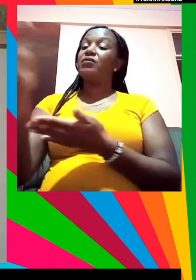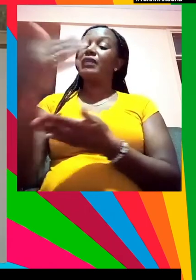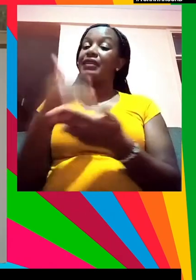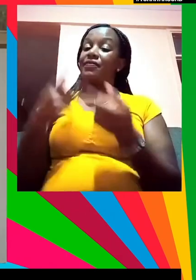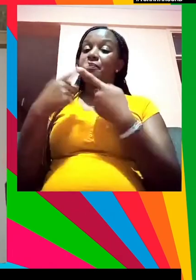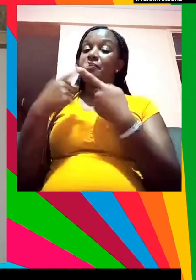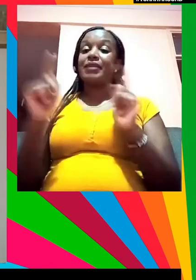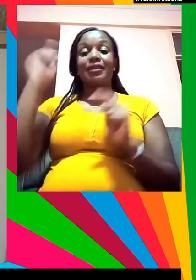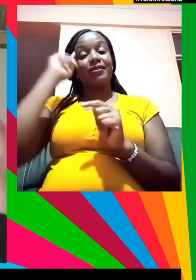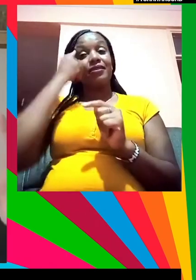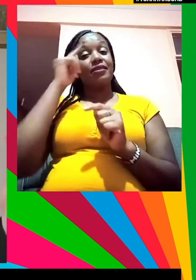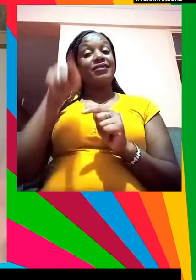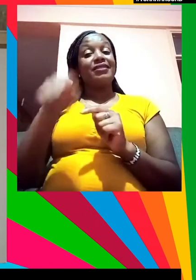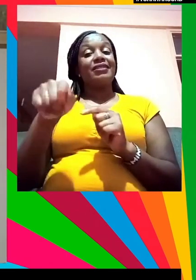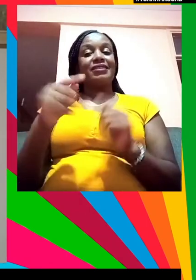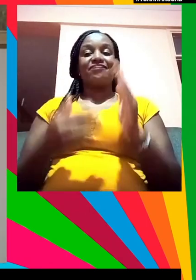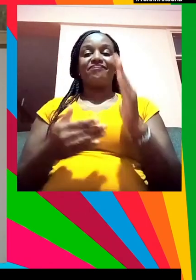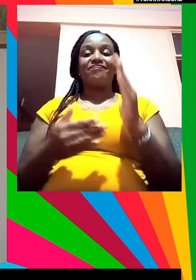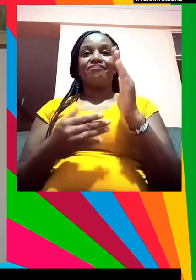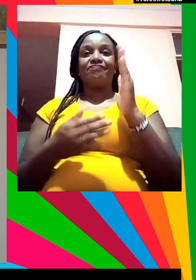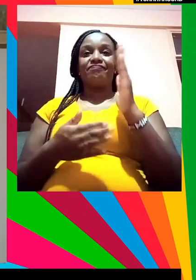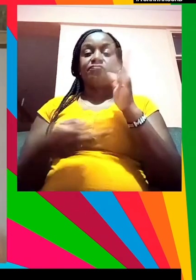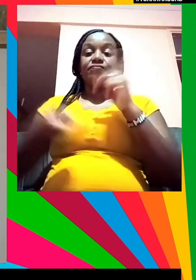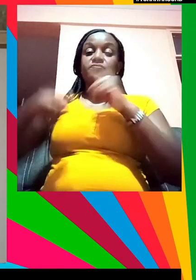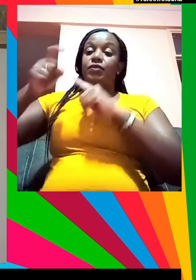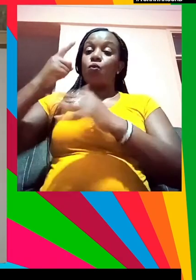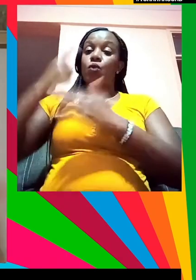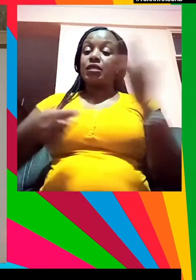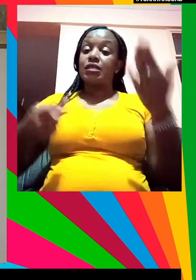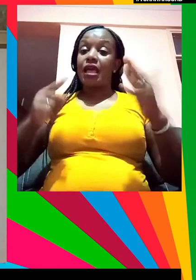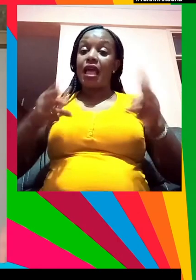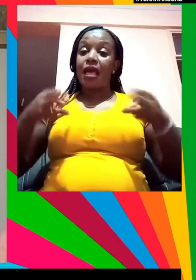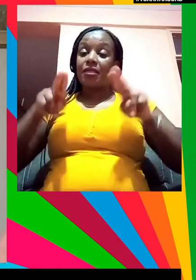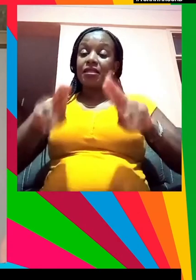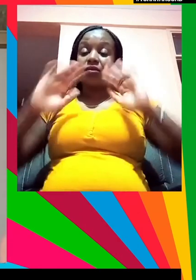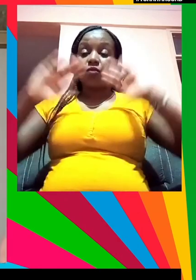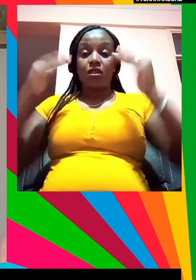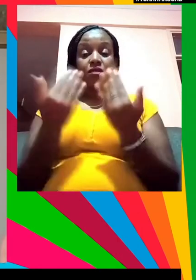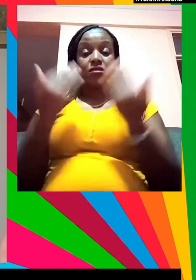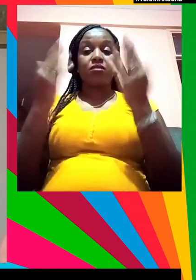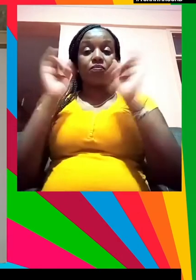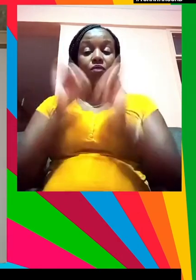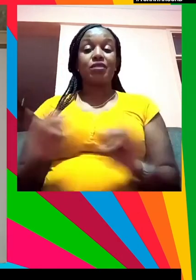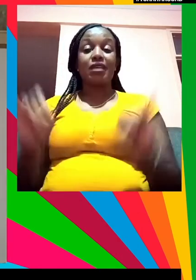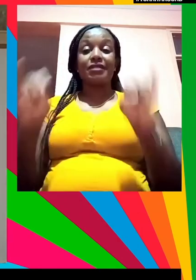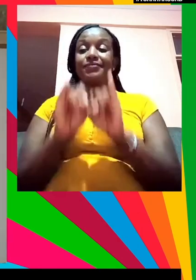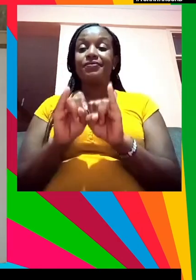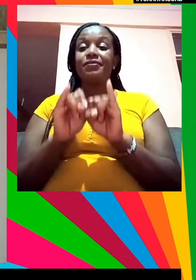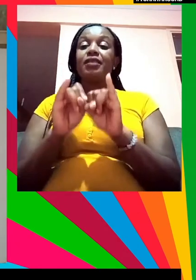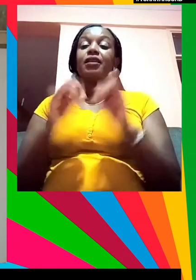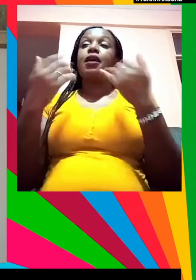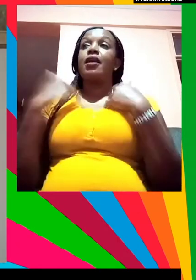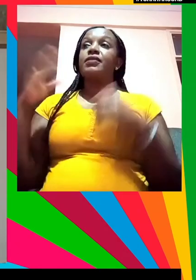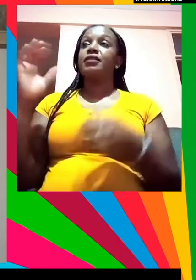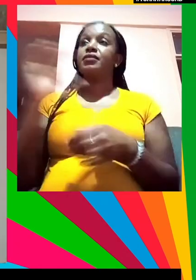y creo que esta mayor conciencia mundial es importante por ello la sociedad civil tiene un papel tan importante para